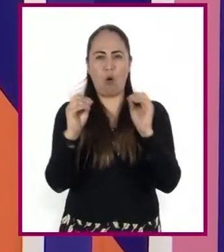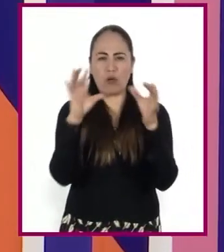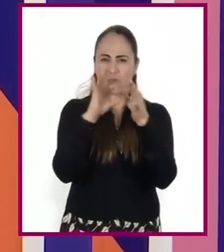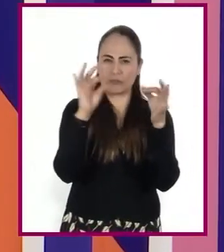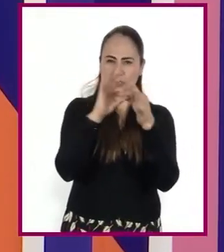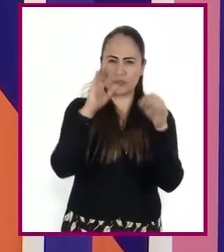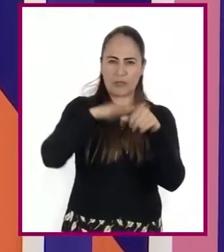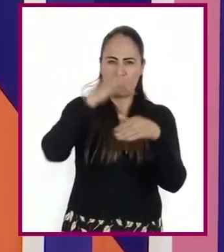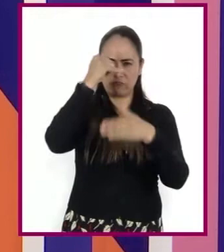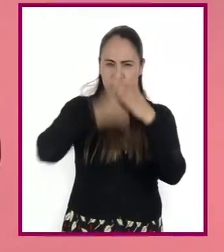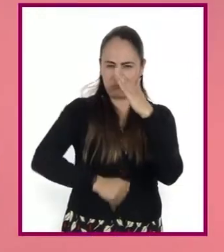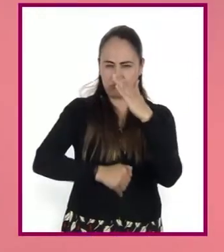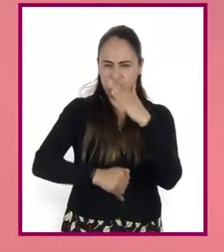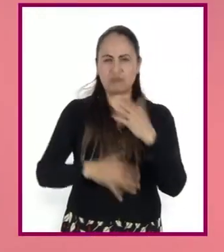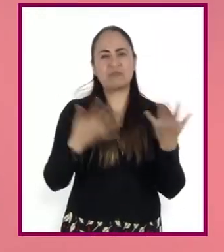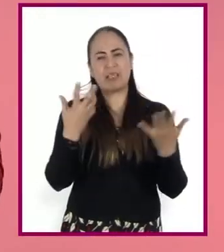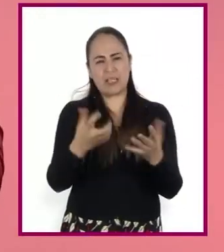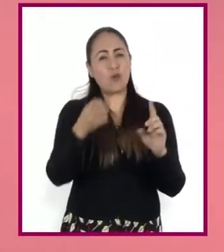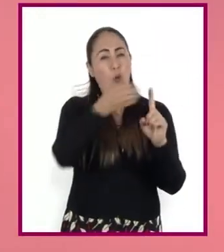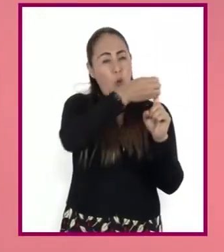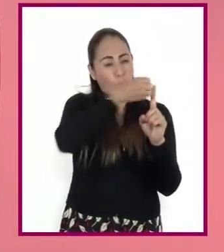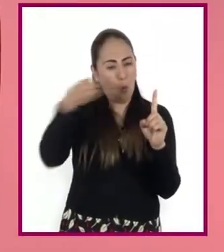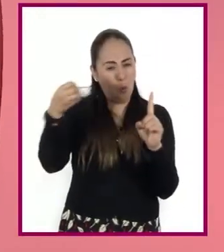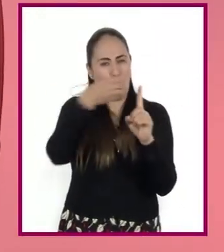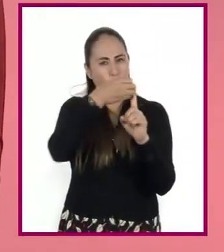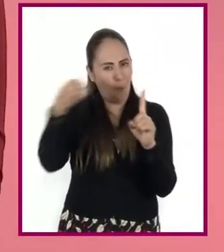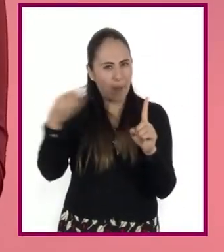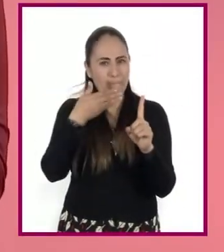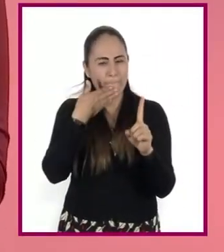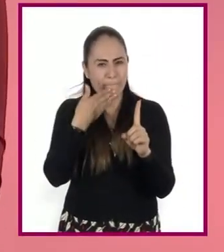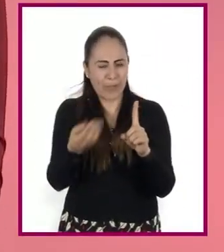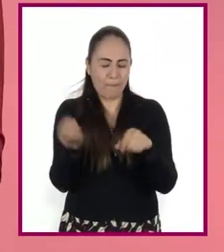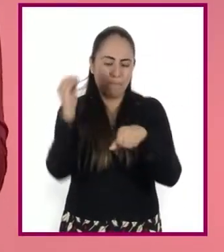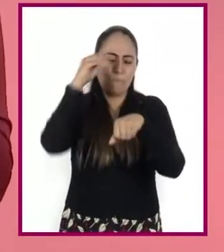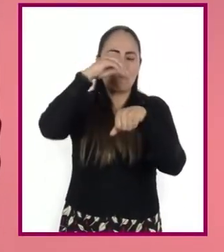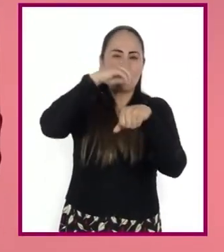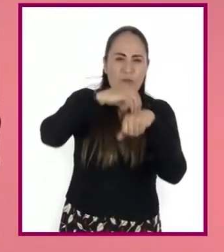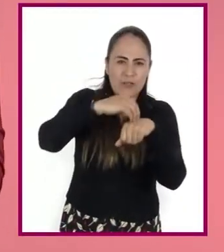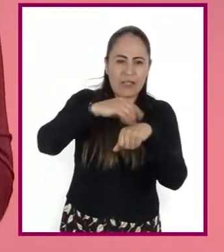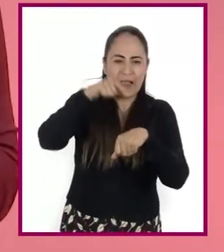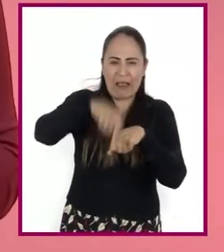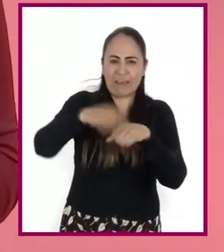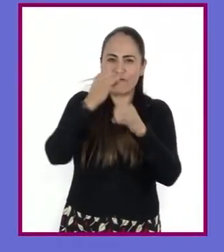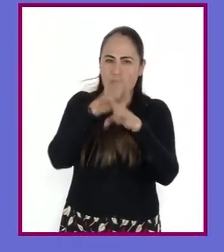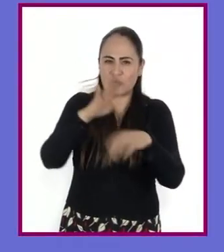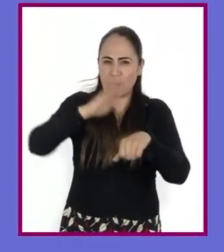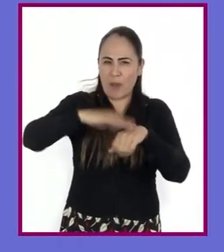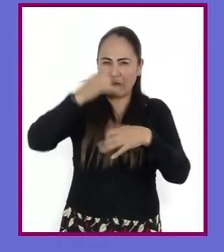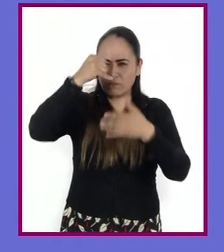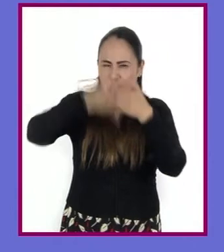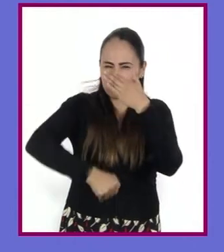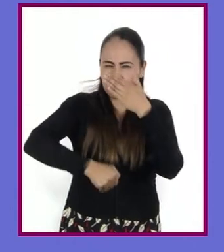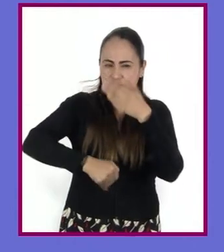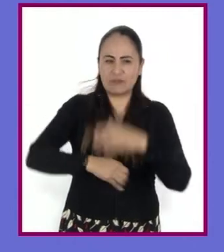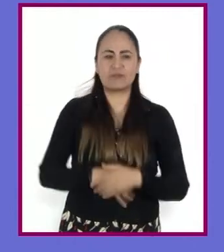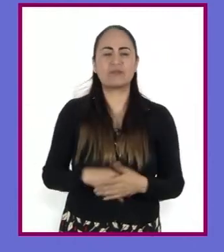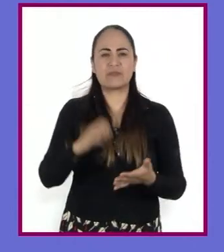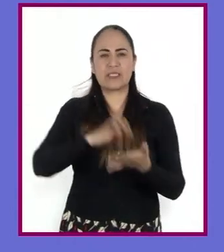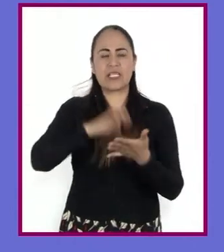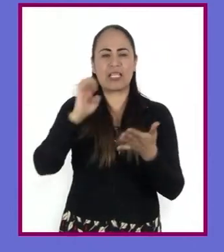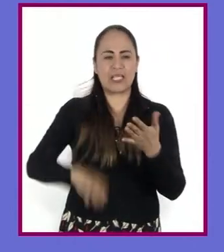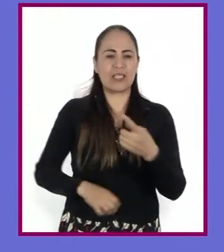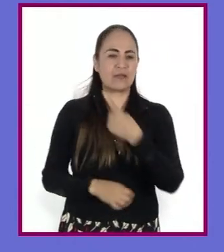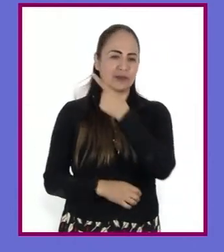permiten introducir de forma coherente oraciones que explican con mayor detalle algún concepto. Algunos de estos